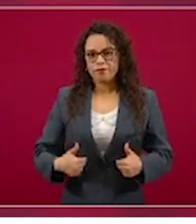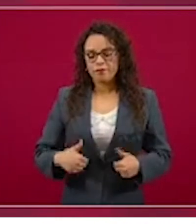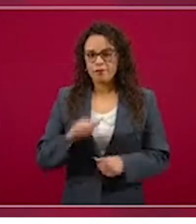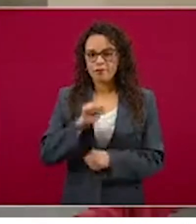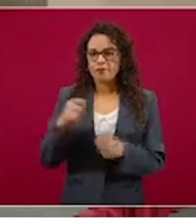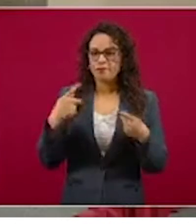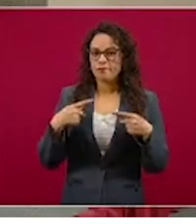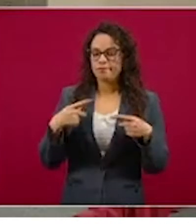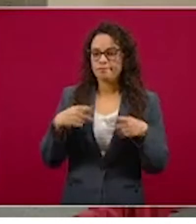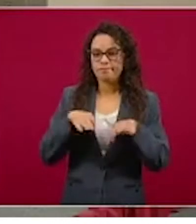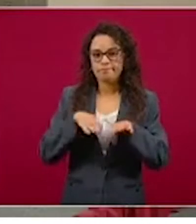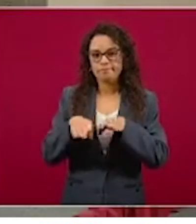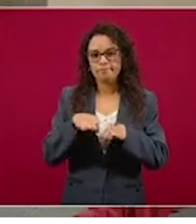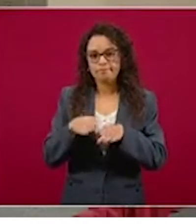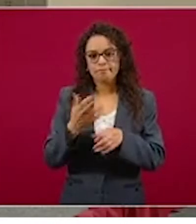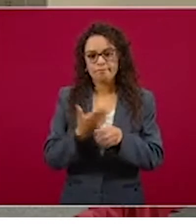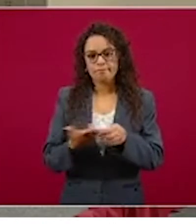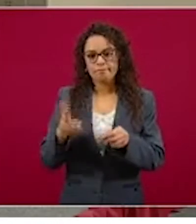en nuestro país.